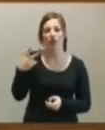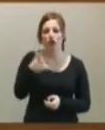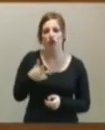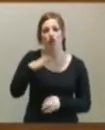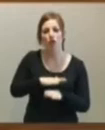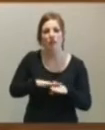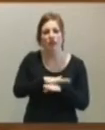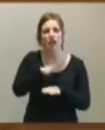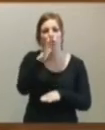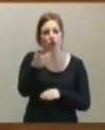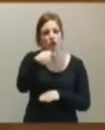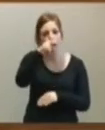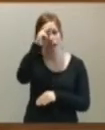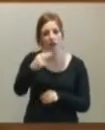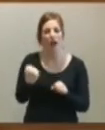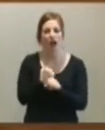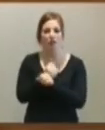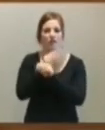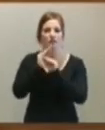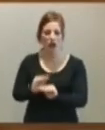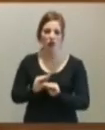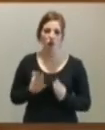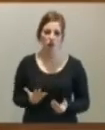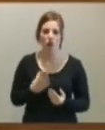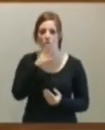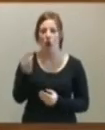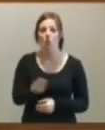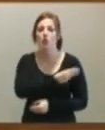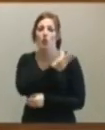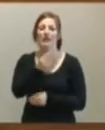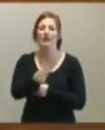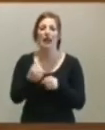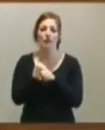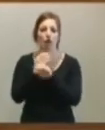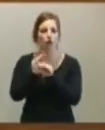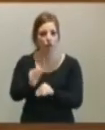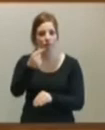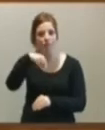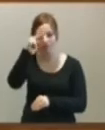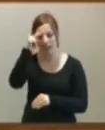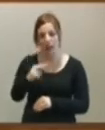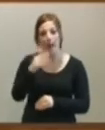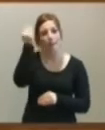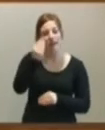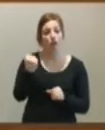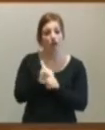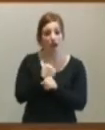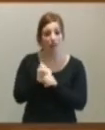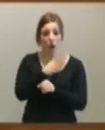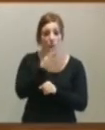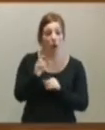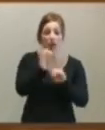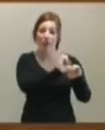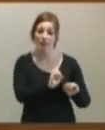respetamos la tarea y la labor que se realiza en la Procuraduría. Sí creemos que esas tareas de defensa de los ciudadanos, porque, mire,